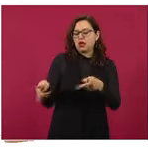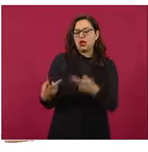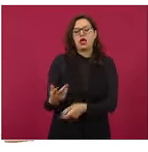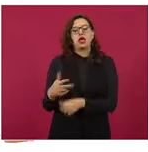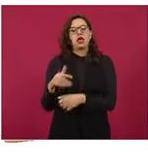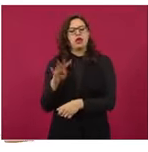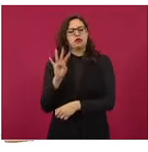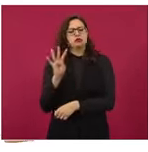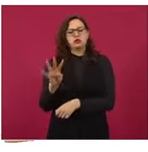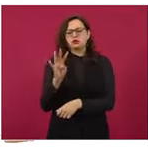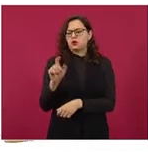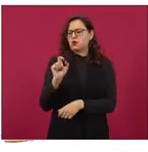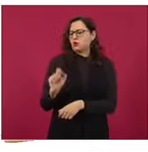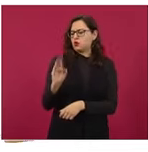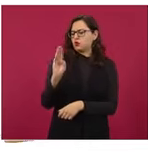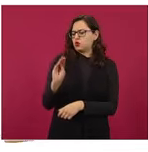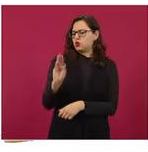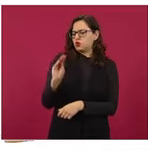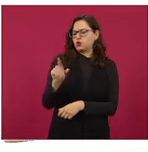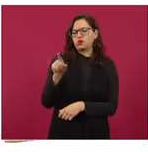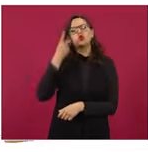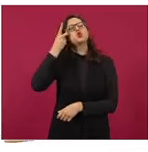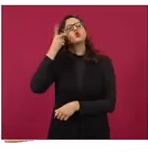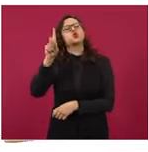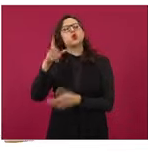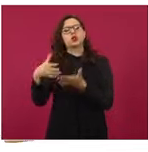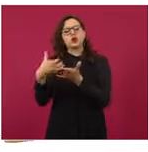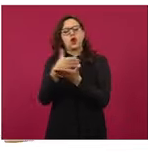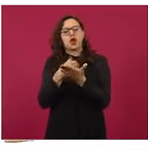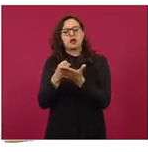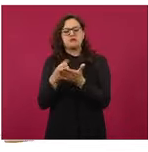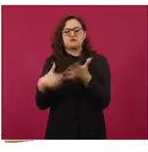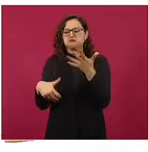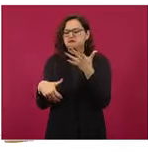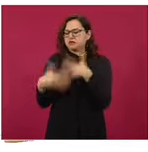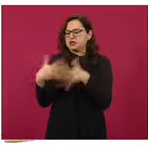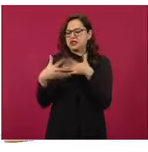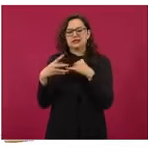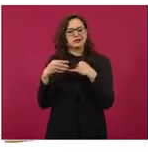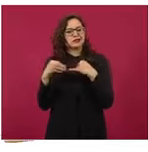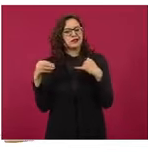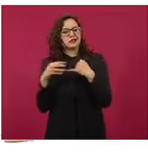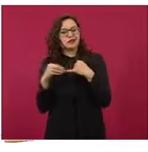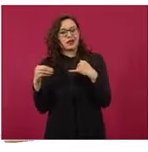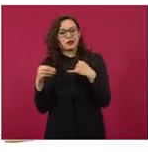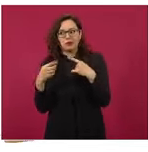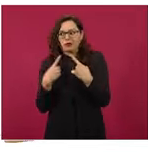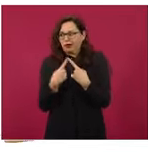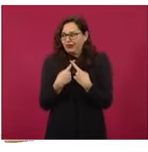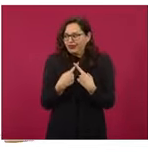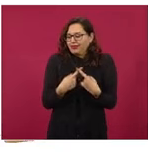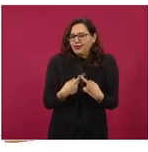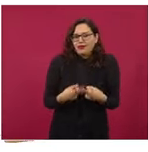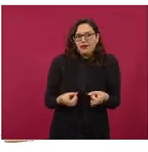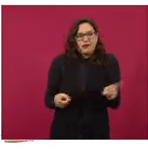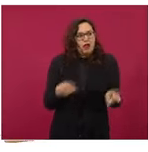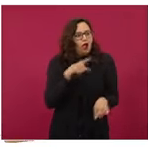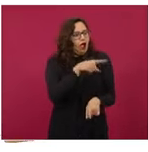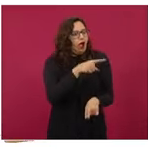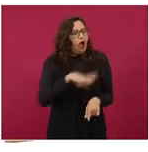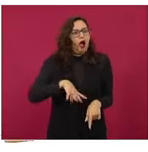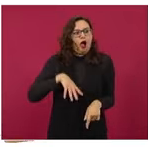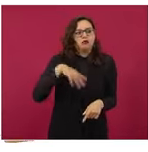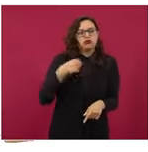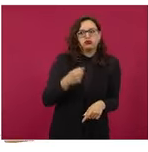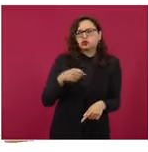con 90 centavos por litro, con un margen de 15 centavos. Vean la gran diferencia en el margen. Para